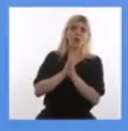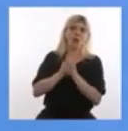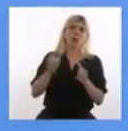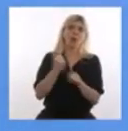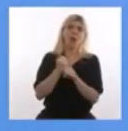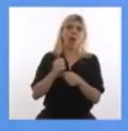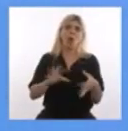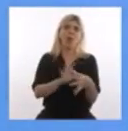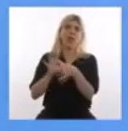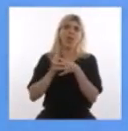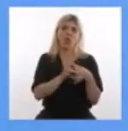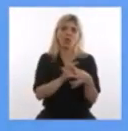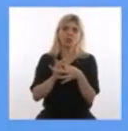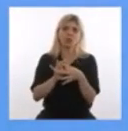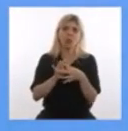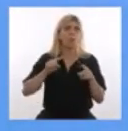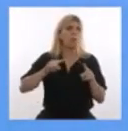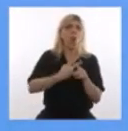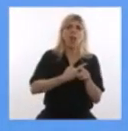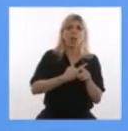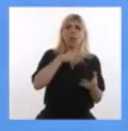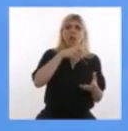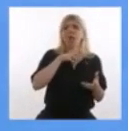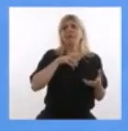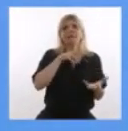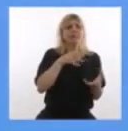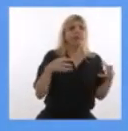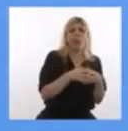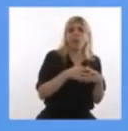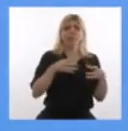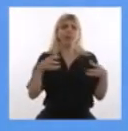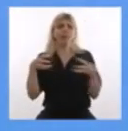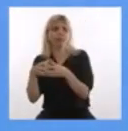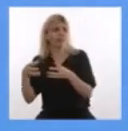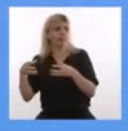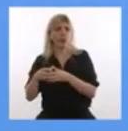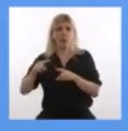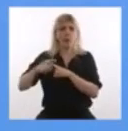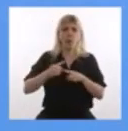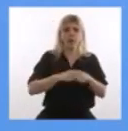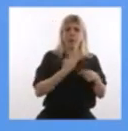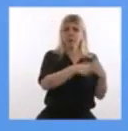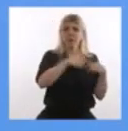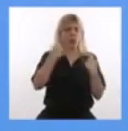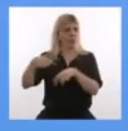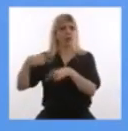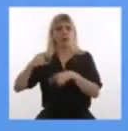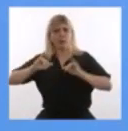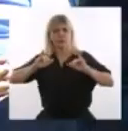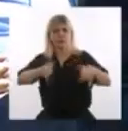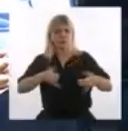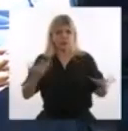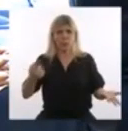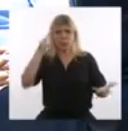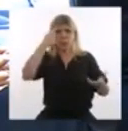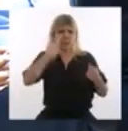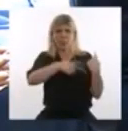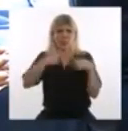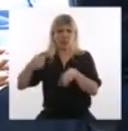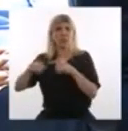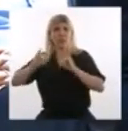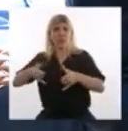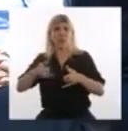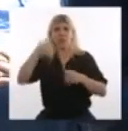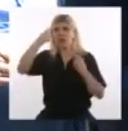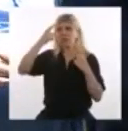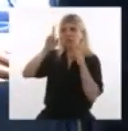allá de las diferencias políticas y las pertenencias partidarias, lo más importante es pensar en nuestra gente y